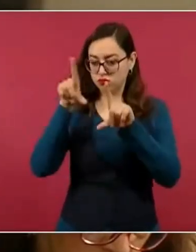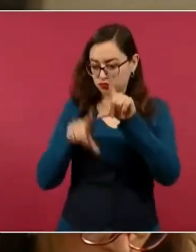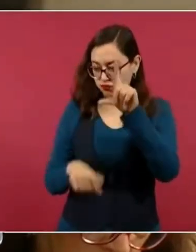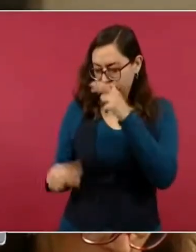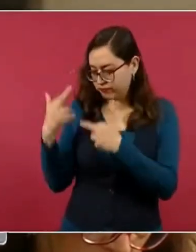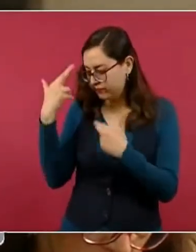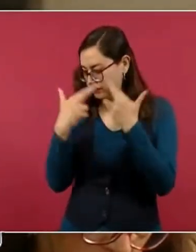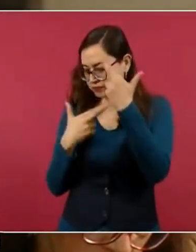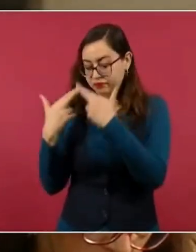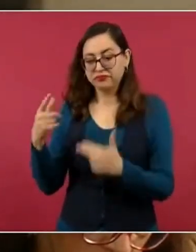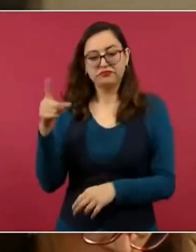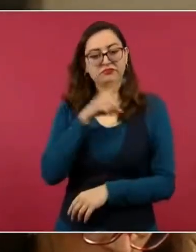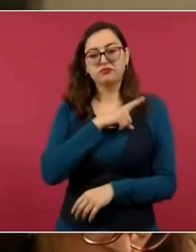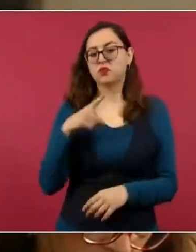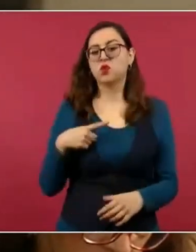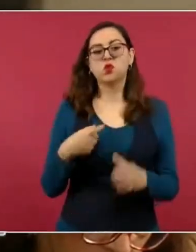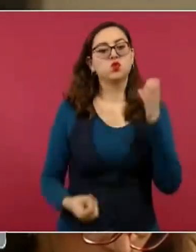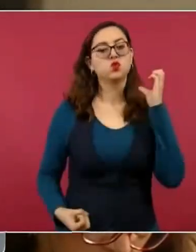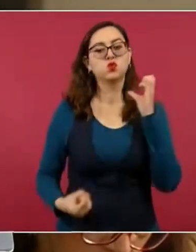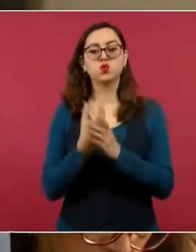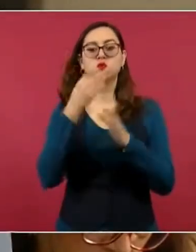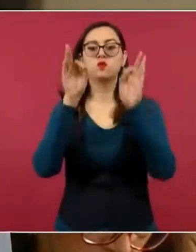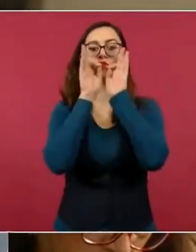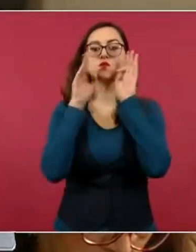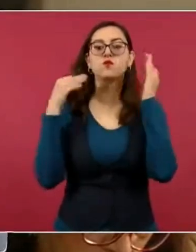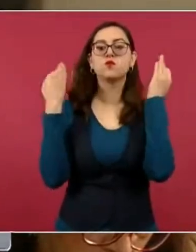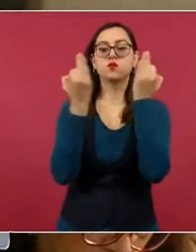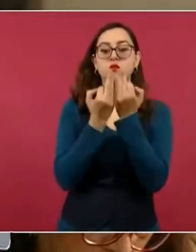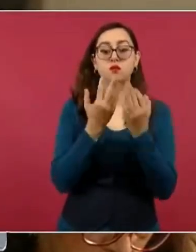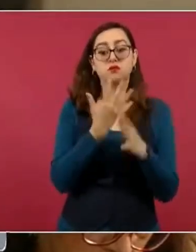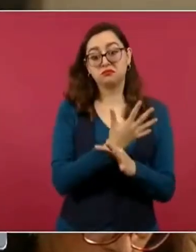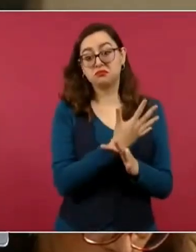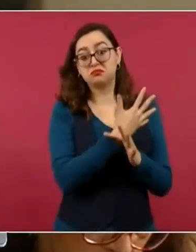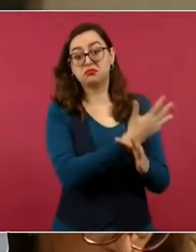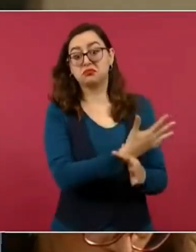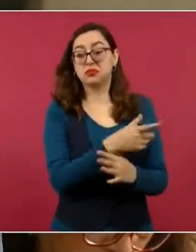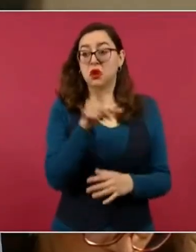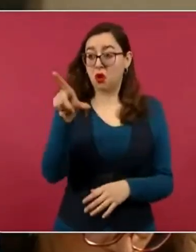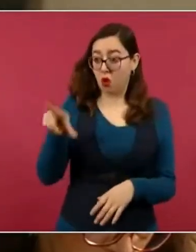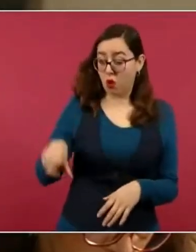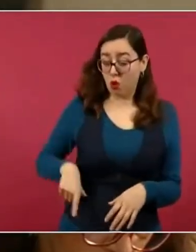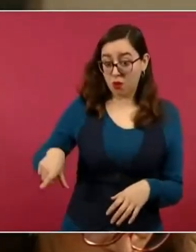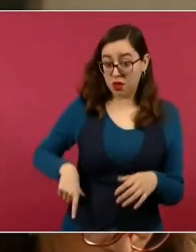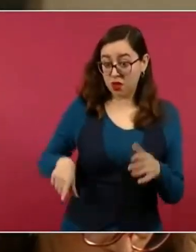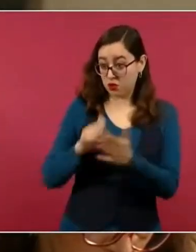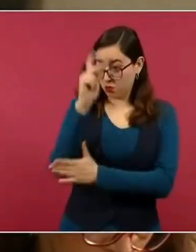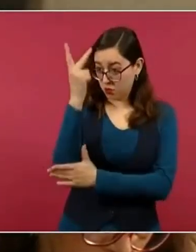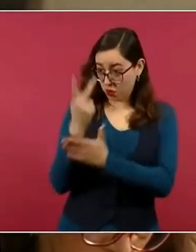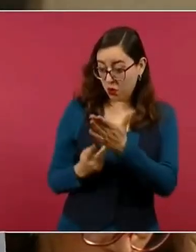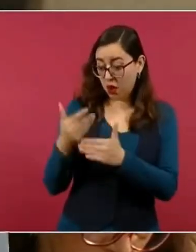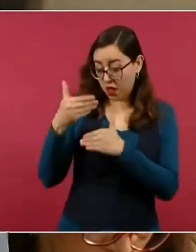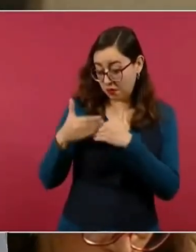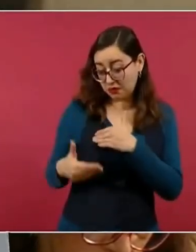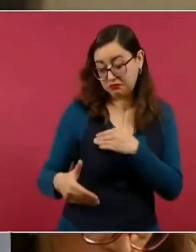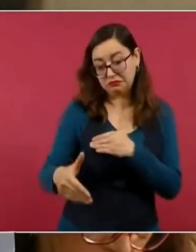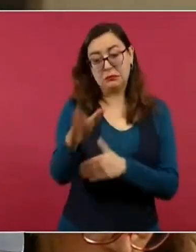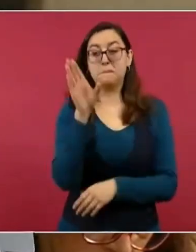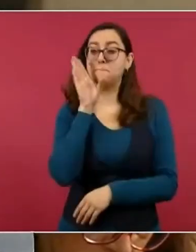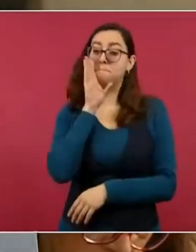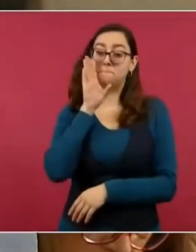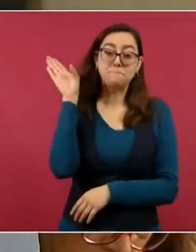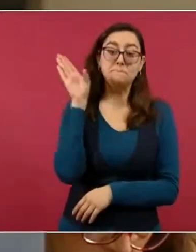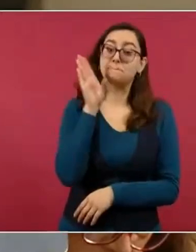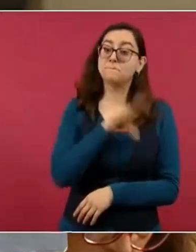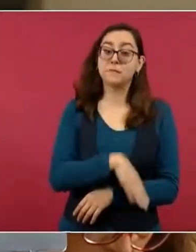rumbo, señalan que los programas de gobierno son un desastre y que la democracia está en riesgo. Ayer presentaron este